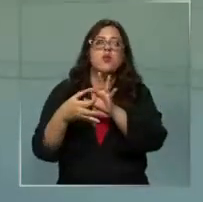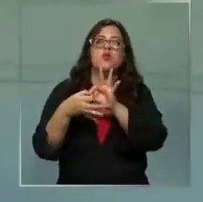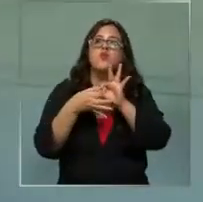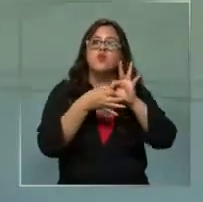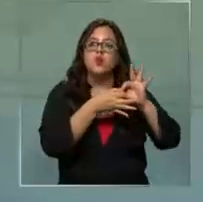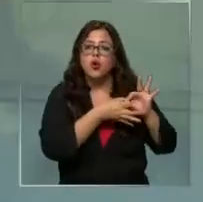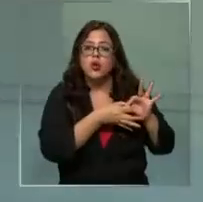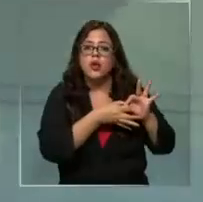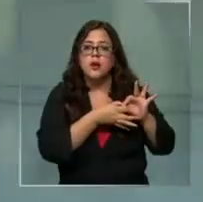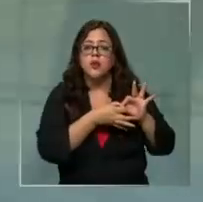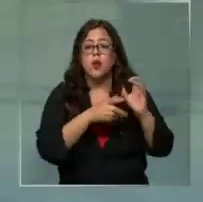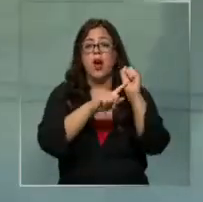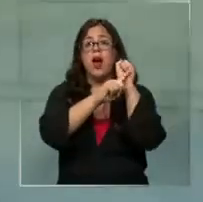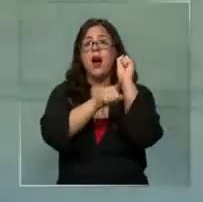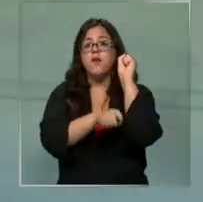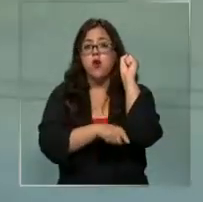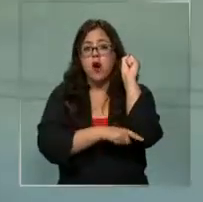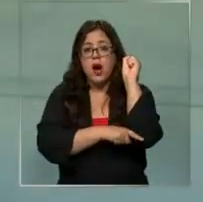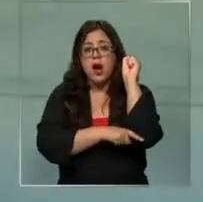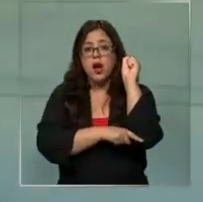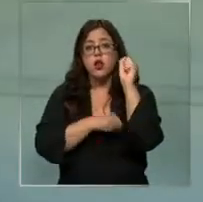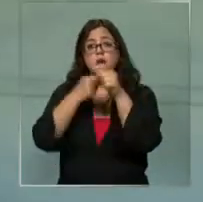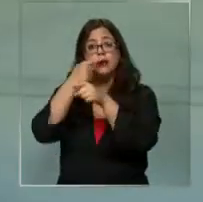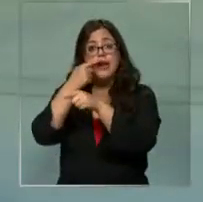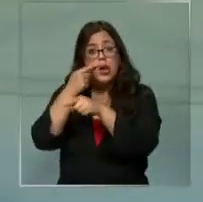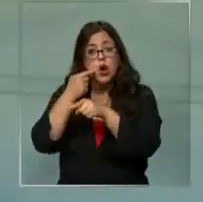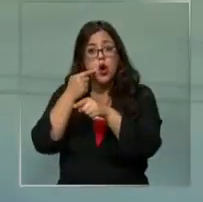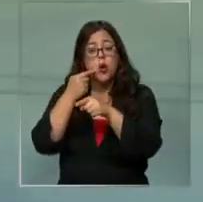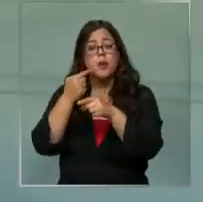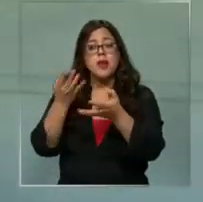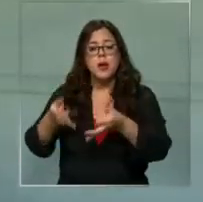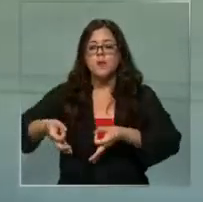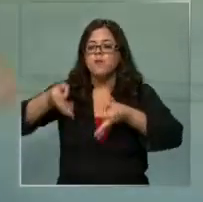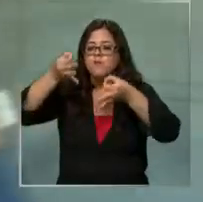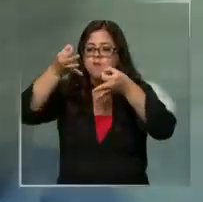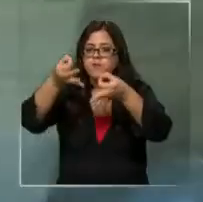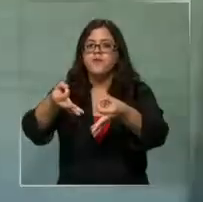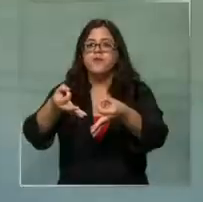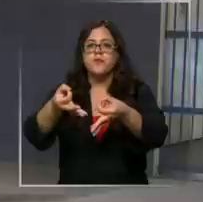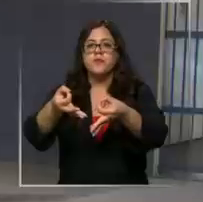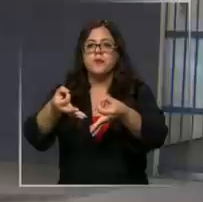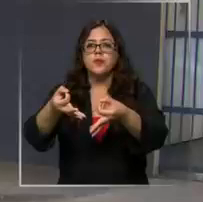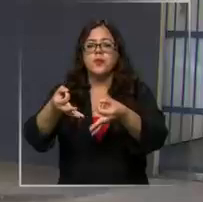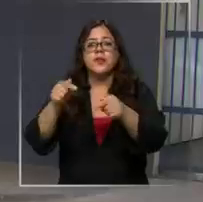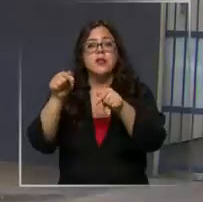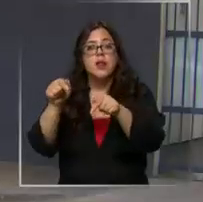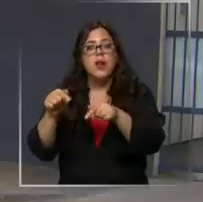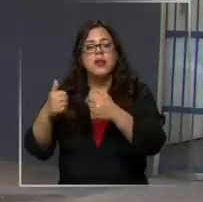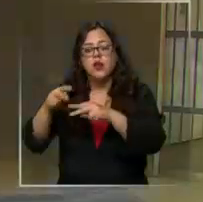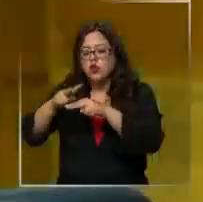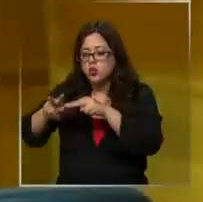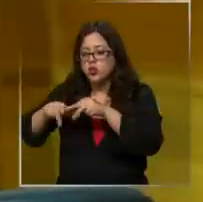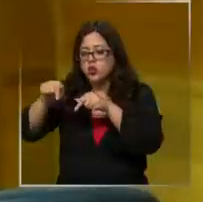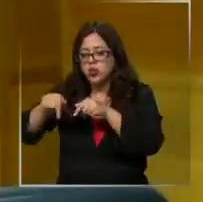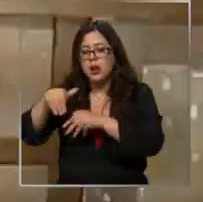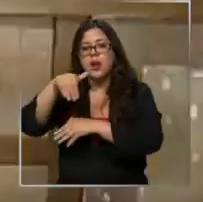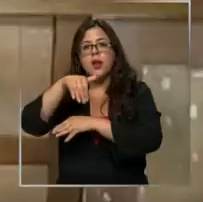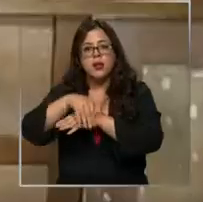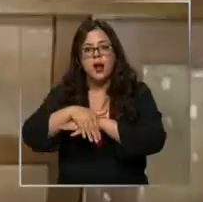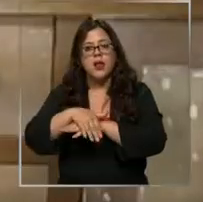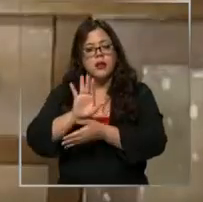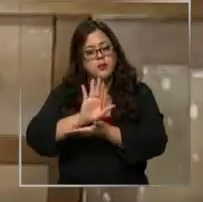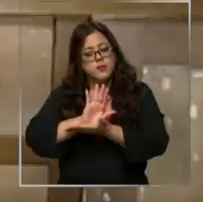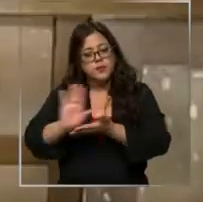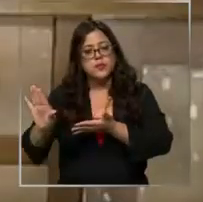puesto que la defensa del imputado había presentado un recurso de amparo, el cual ya se resolvió en horas de esta tarde, fue